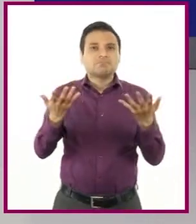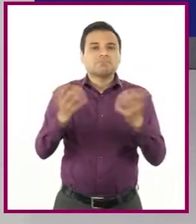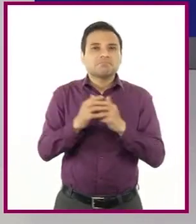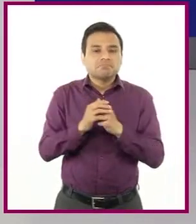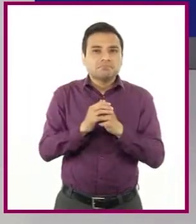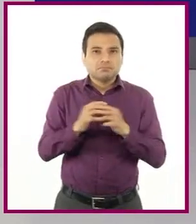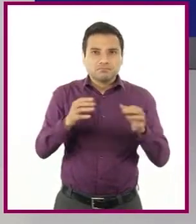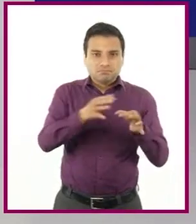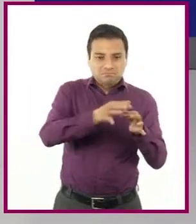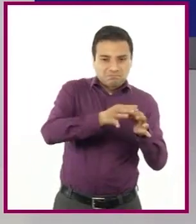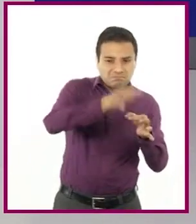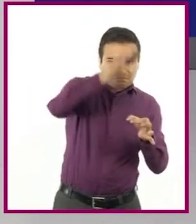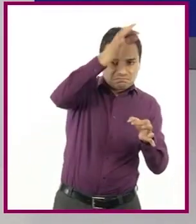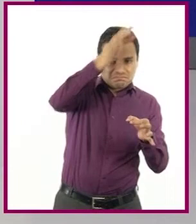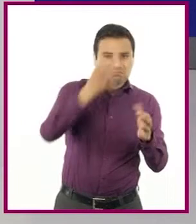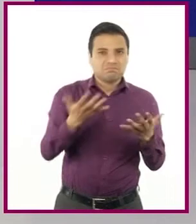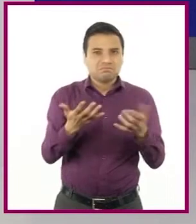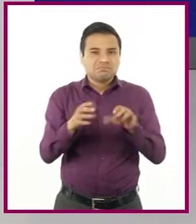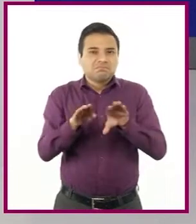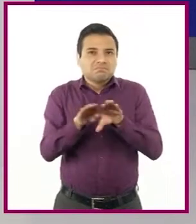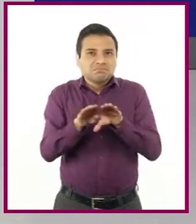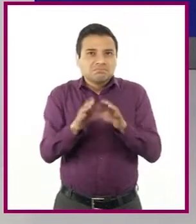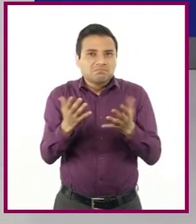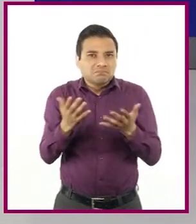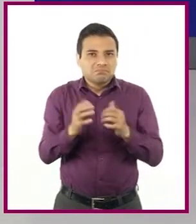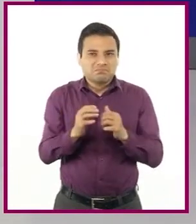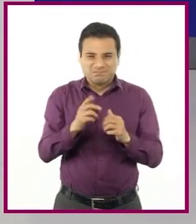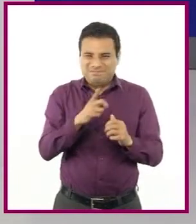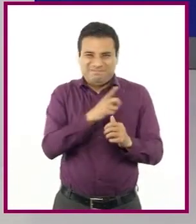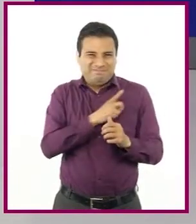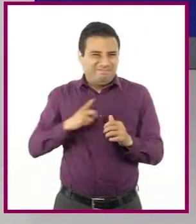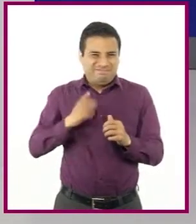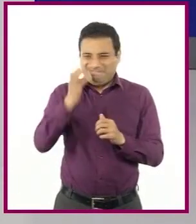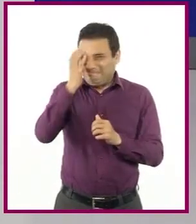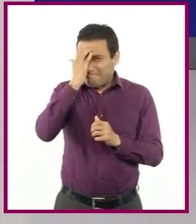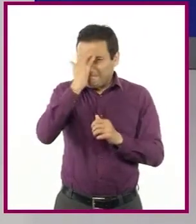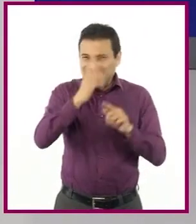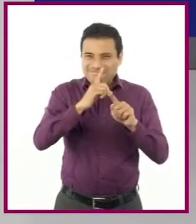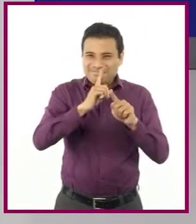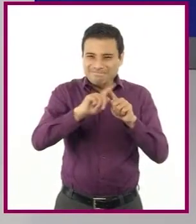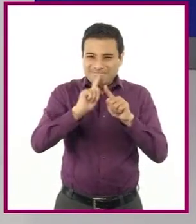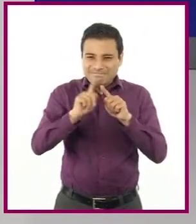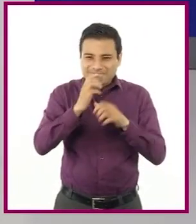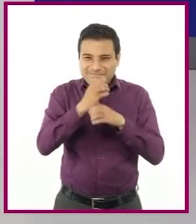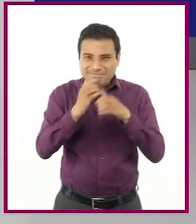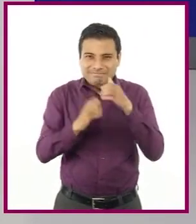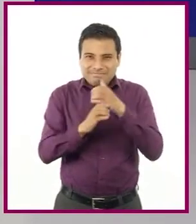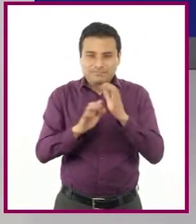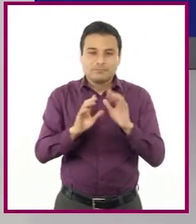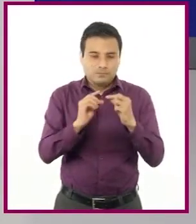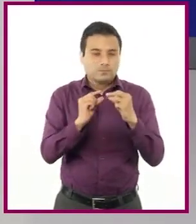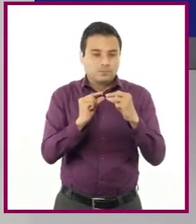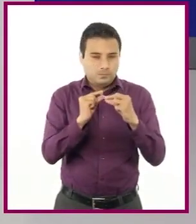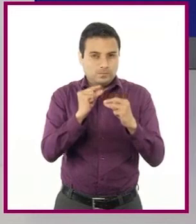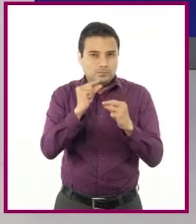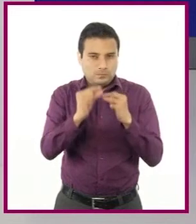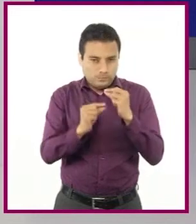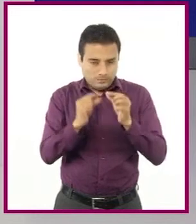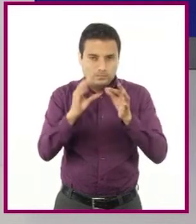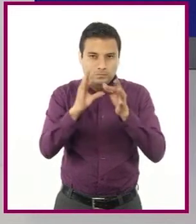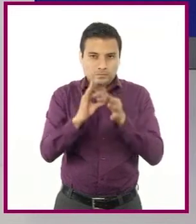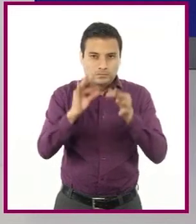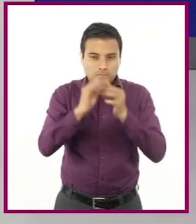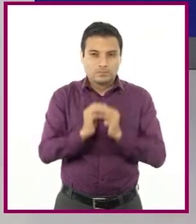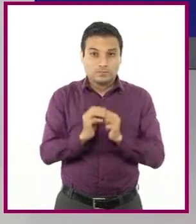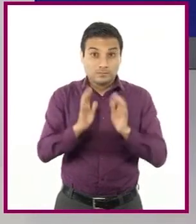las antenas, los postes y otros útiles complementarios. Pero lo haremos poco a poco. ¿Ya